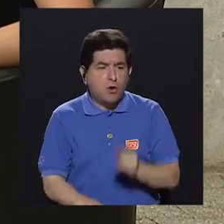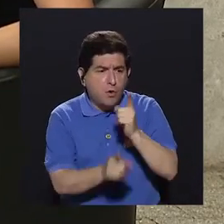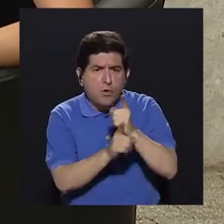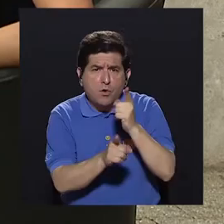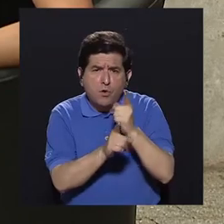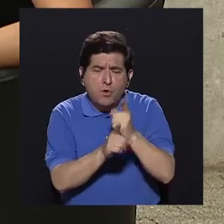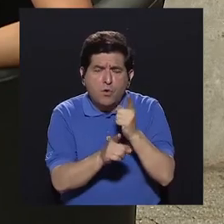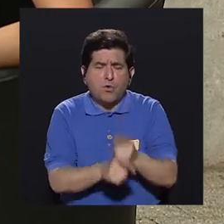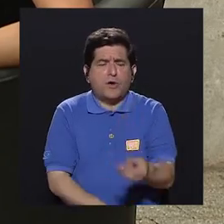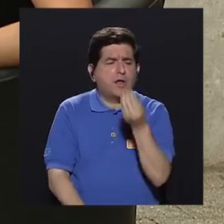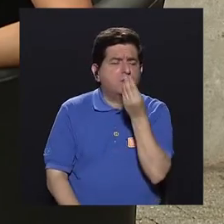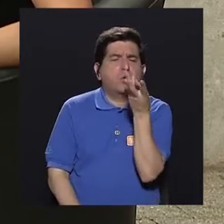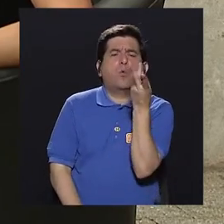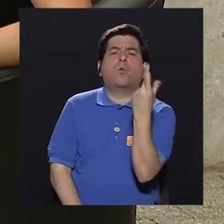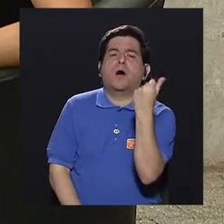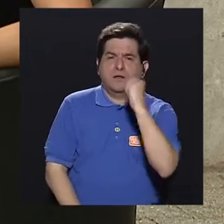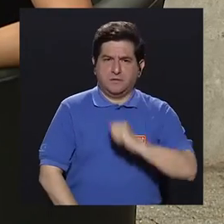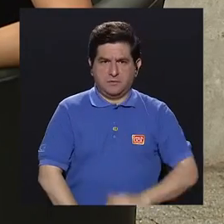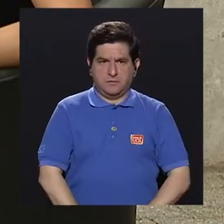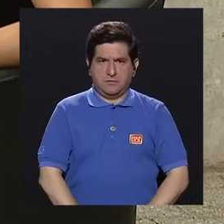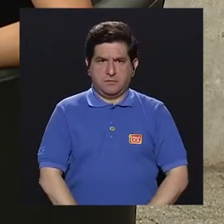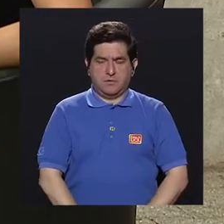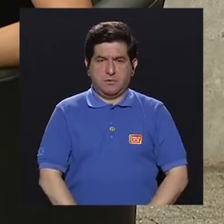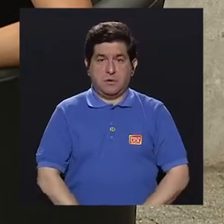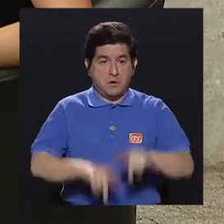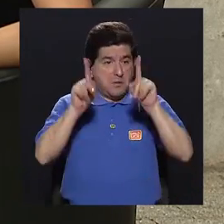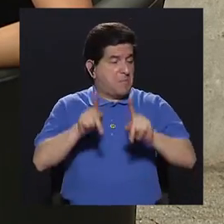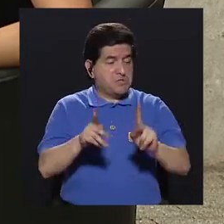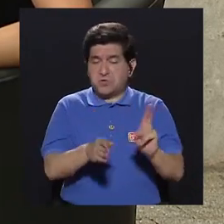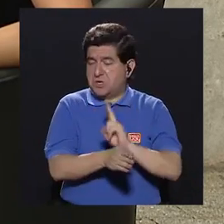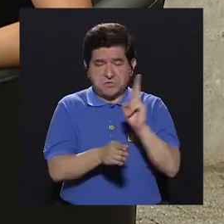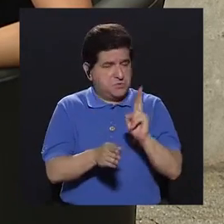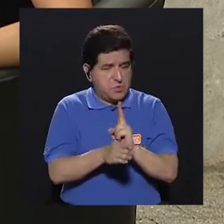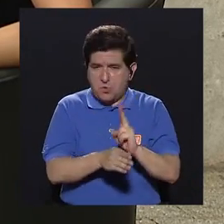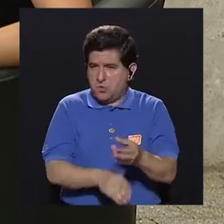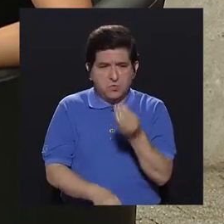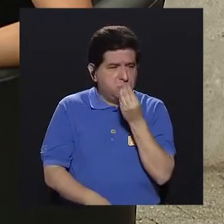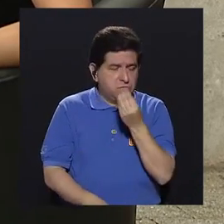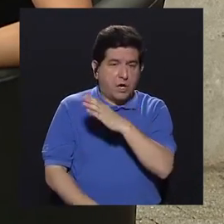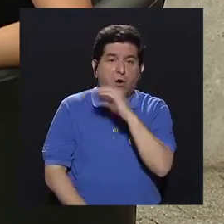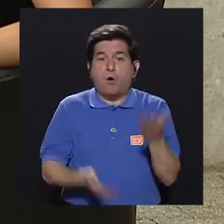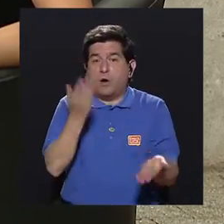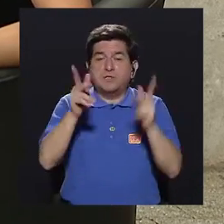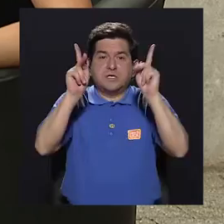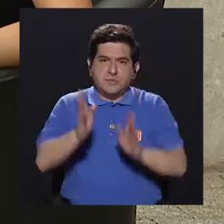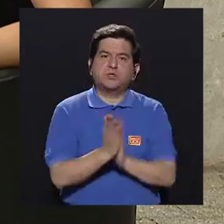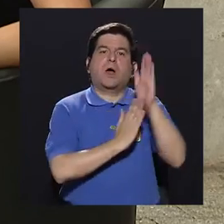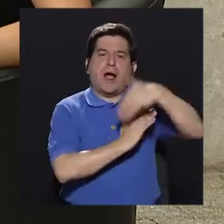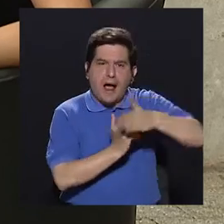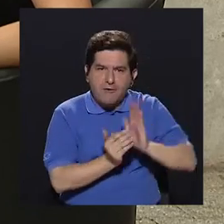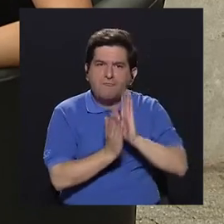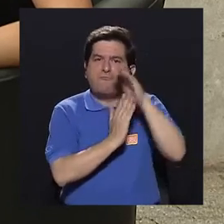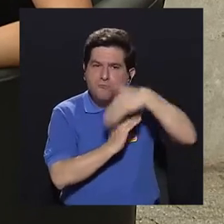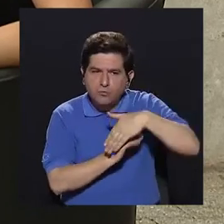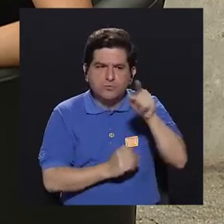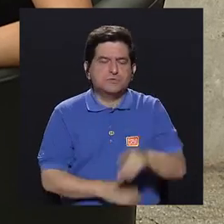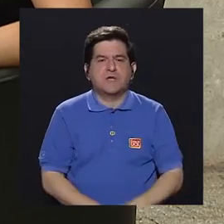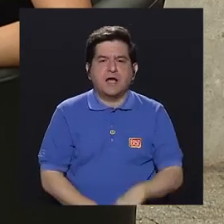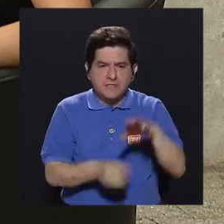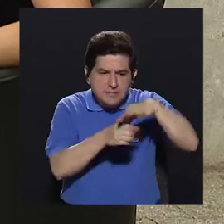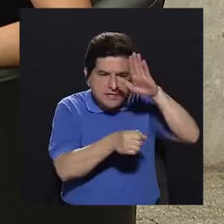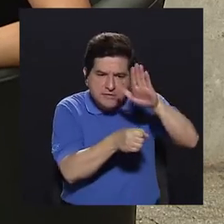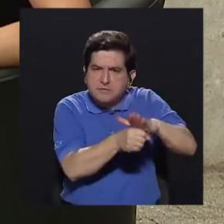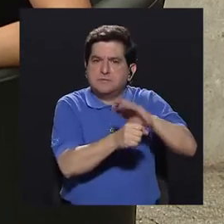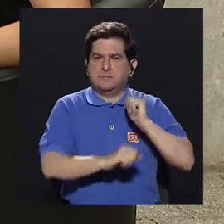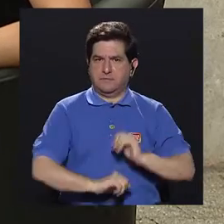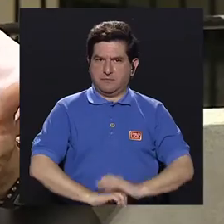recomendable de consumir, porque pues tenemos gente que no las consume o gente que pues abusa de estas semillas